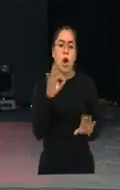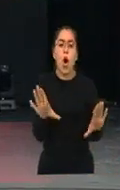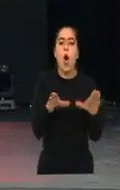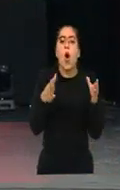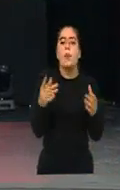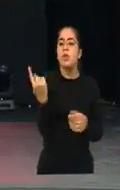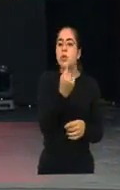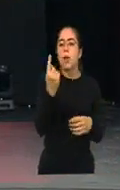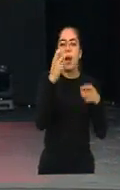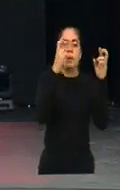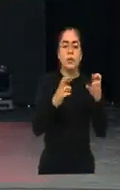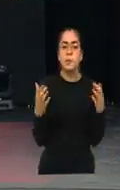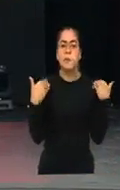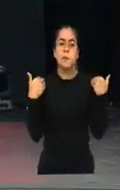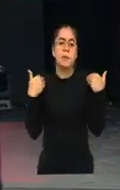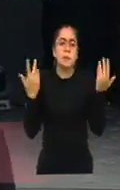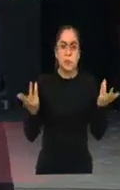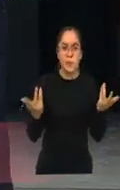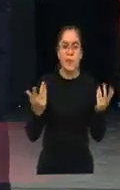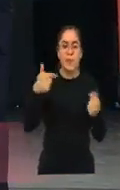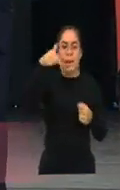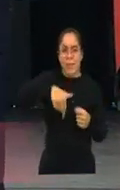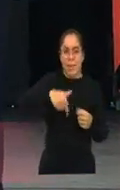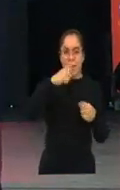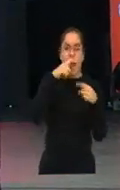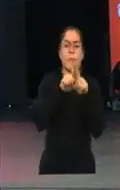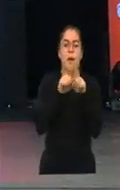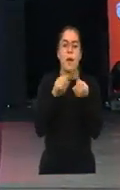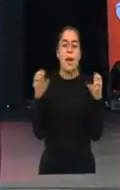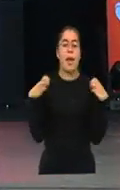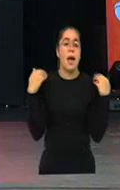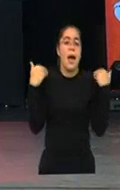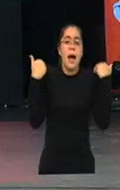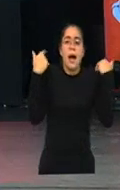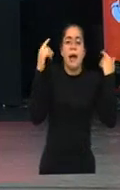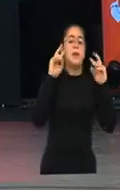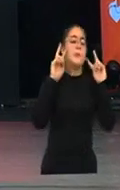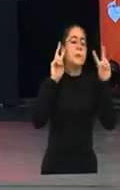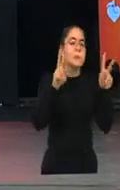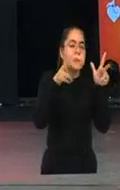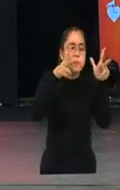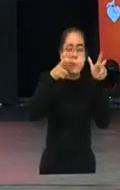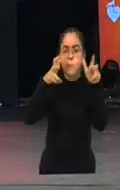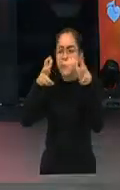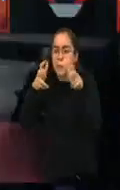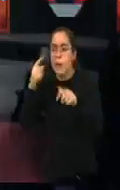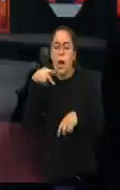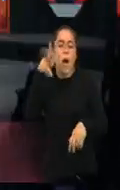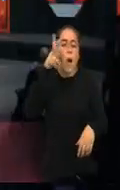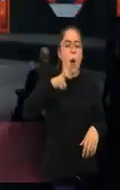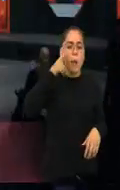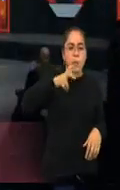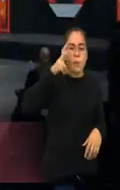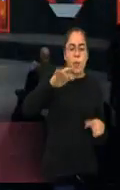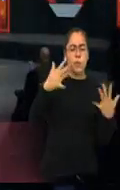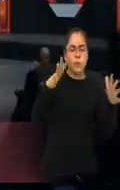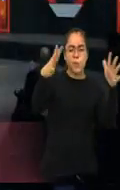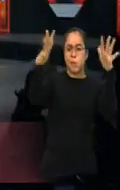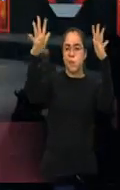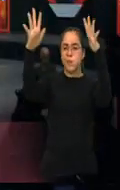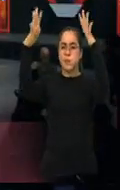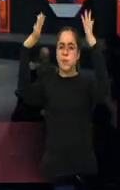ánimo, hay mucha energía, ¿sí o no? A ver, quiero que se escuche, porque tenemos que llegar a cada